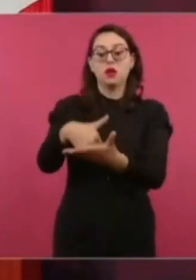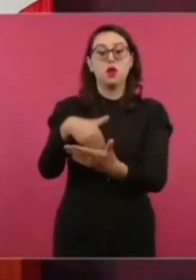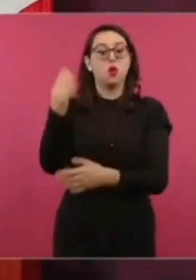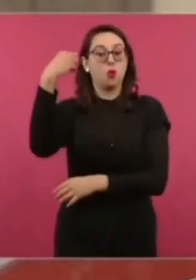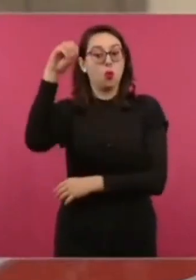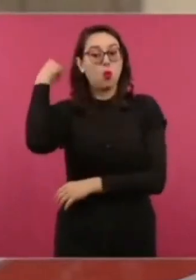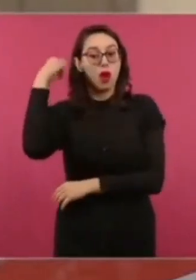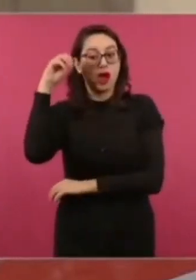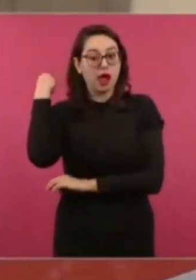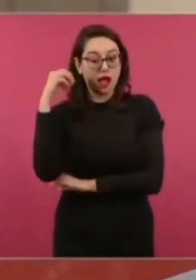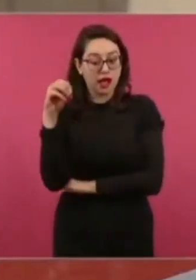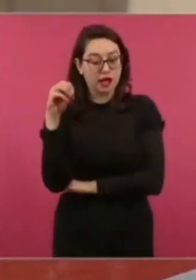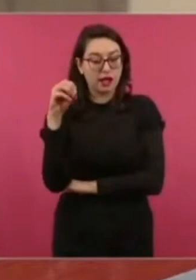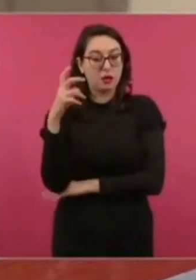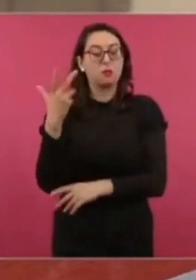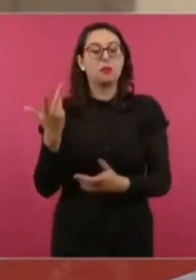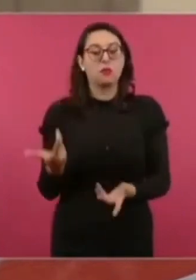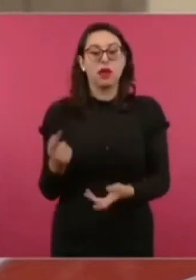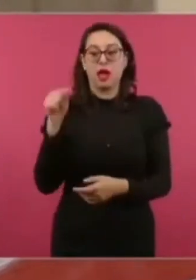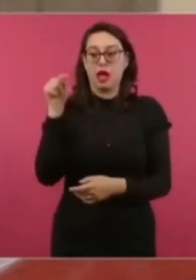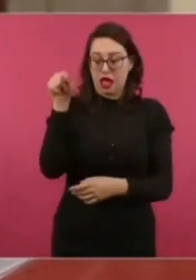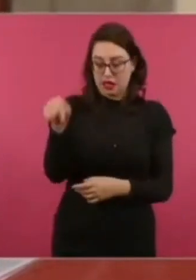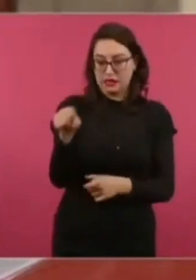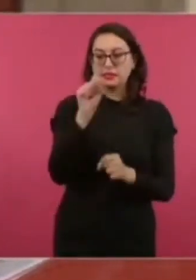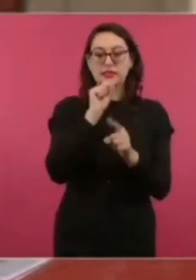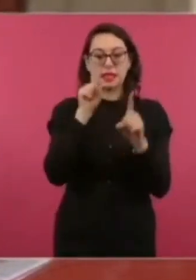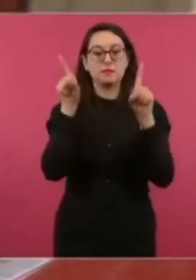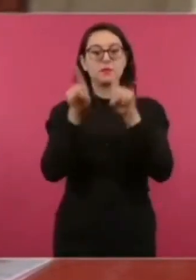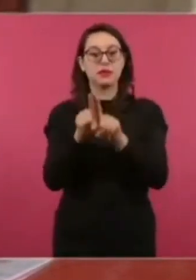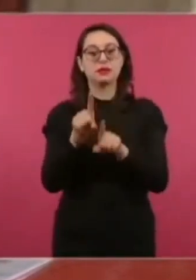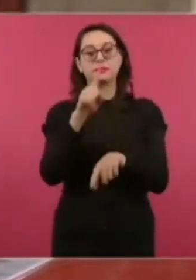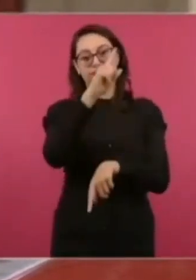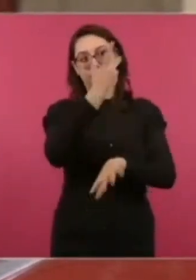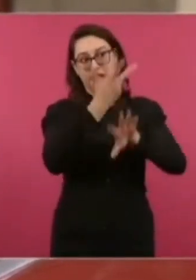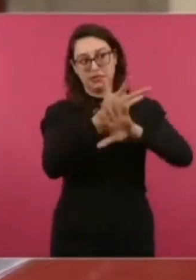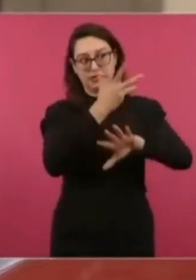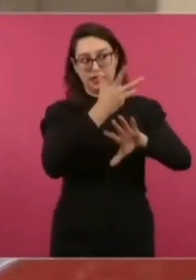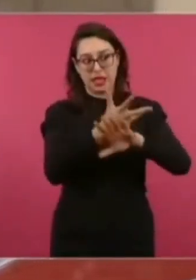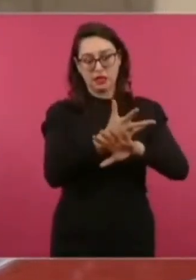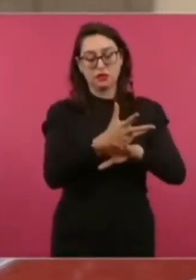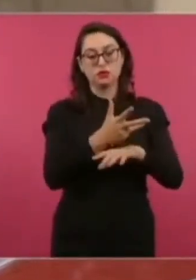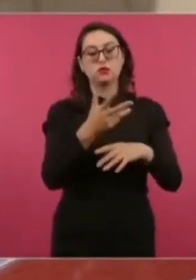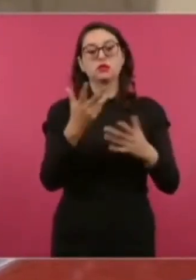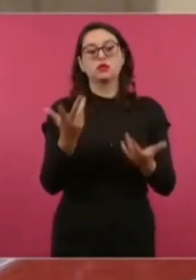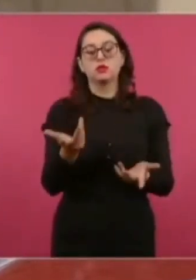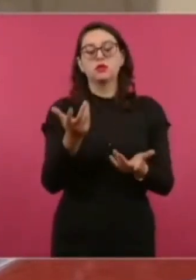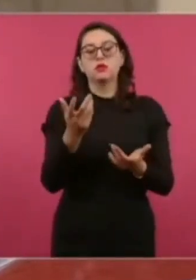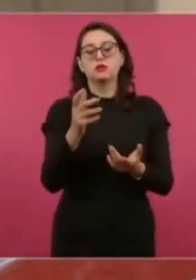en el Pacífico, donde un fondo de inversión de la empresa danesa,